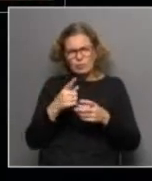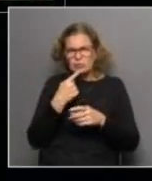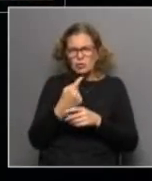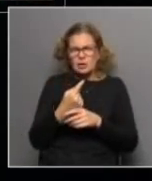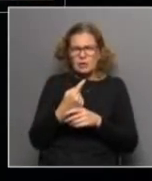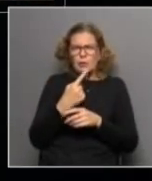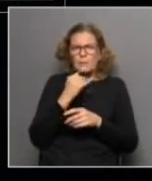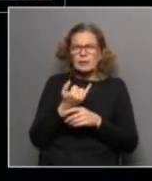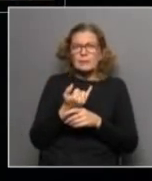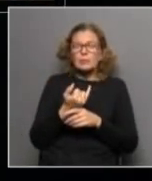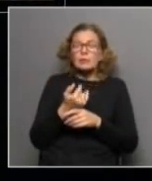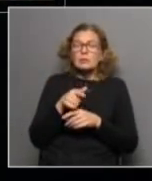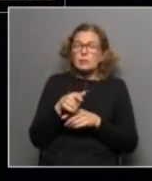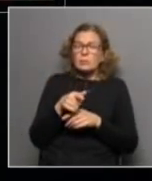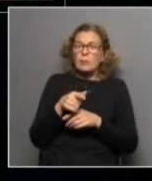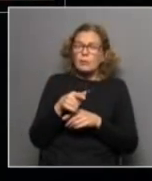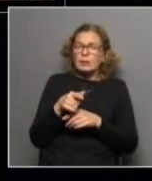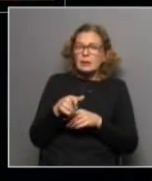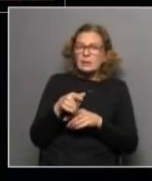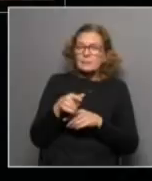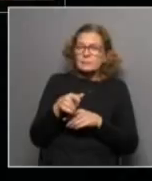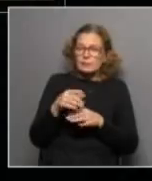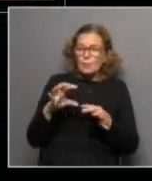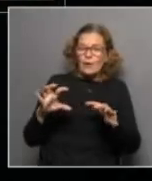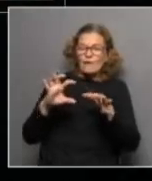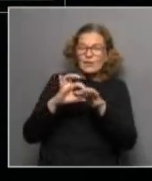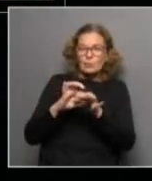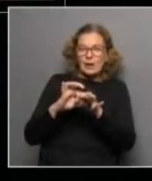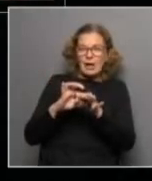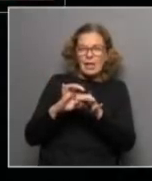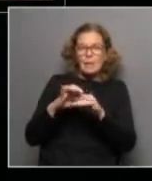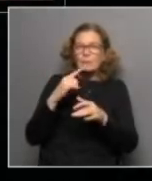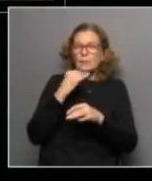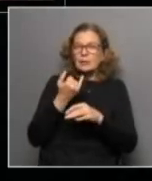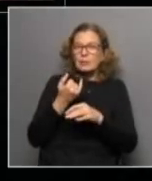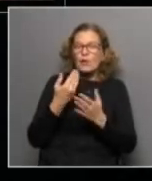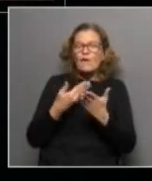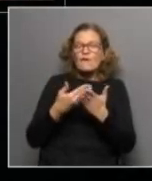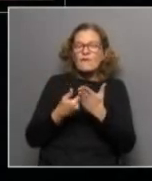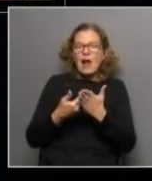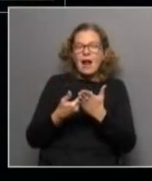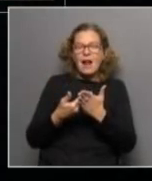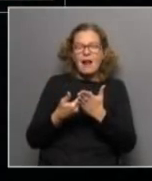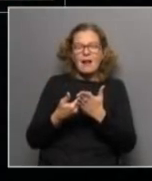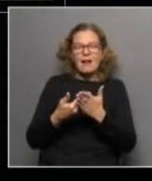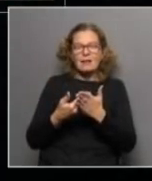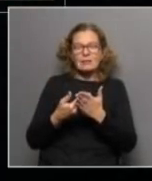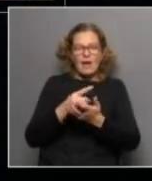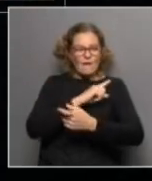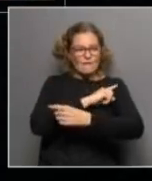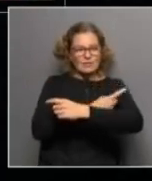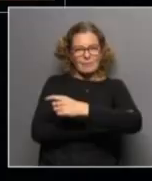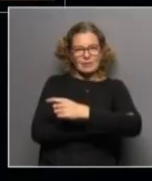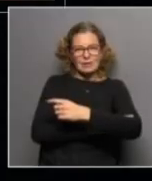términos coloquiales sino que es esa malnutrición que está vinculada a deficiencia de vitaminas y de minerales cuando